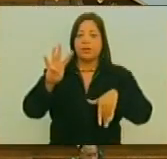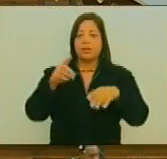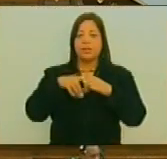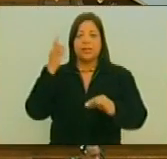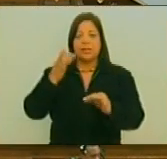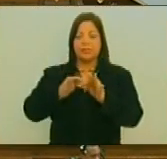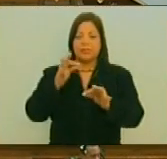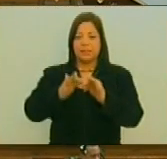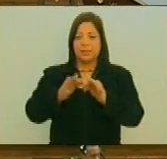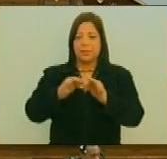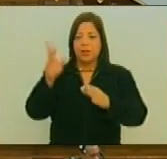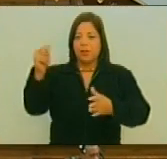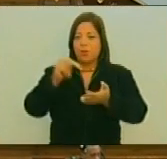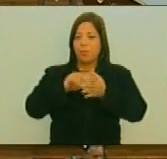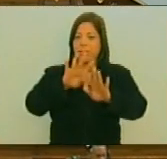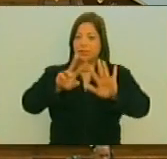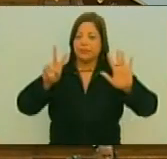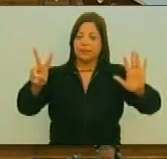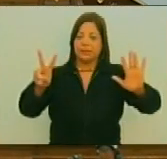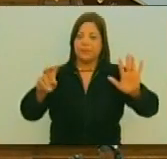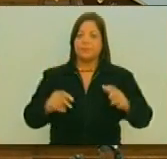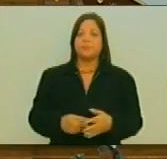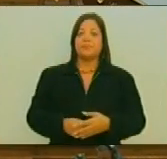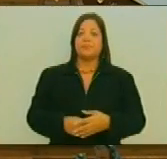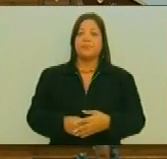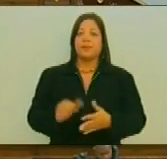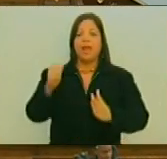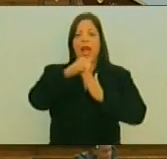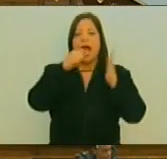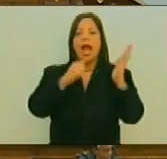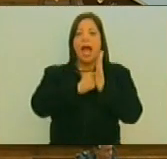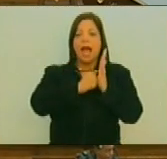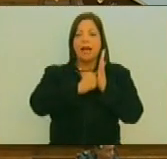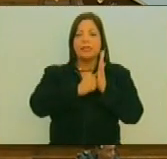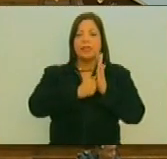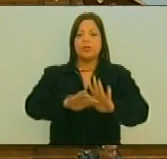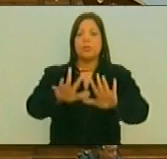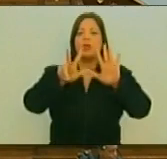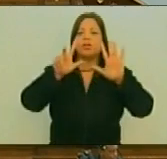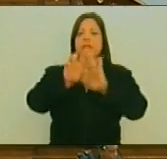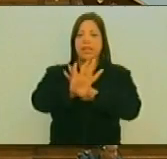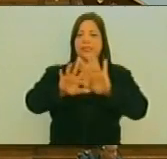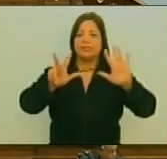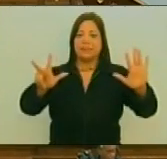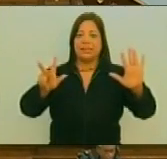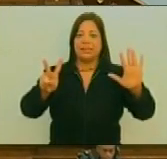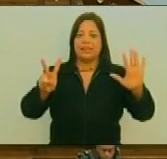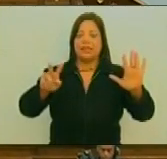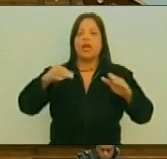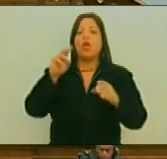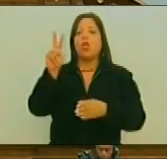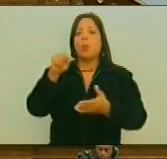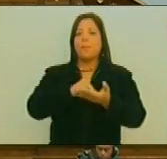septiembre de 2017 Acta ordinaria número 17 2017